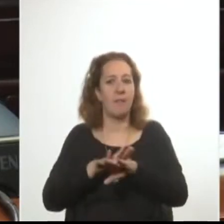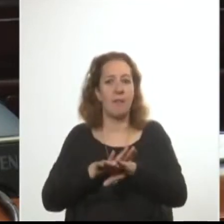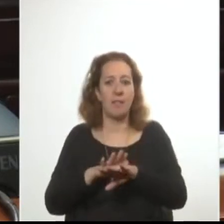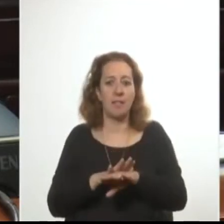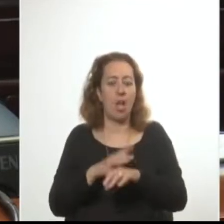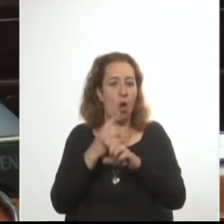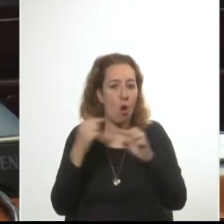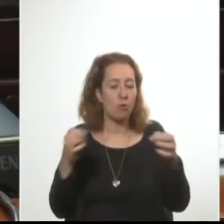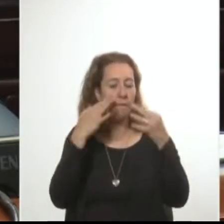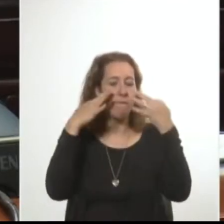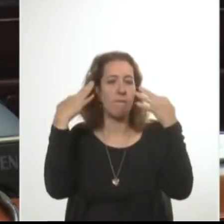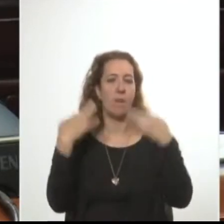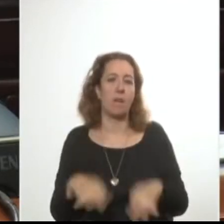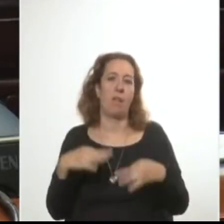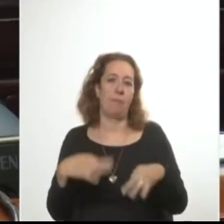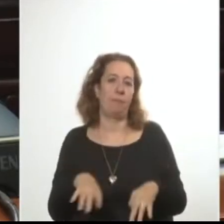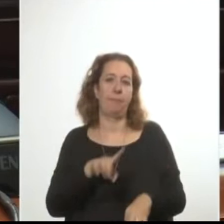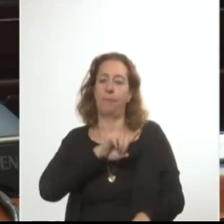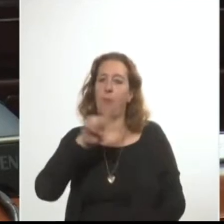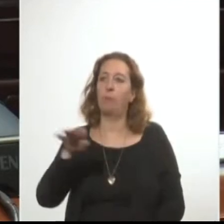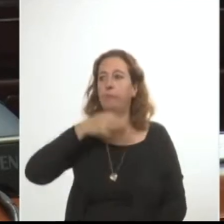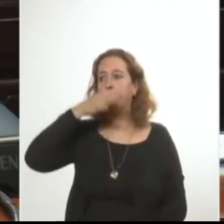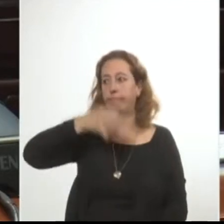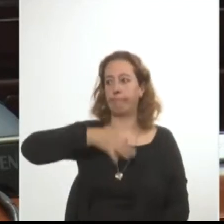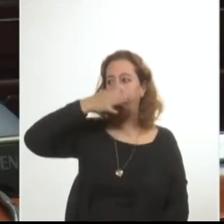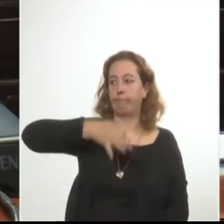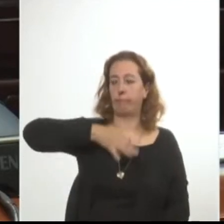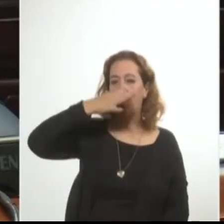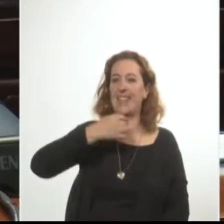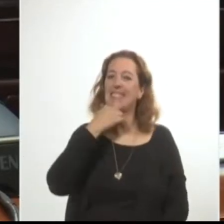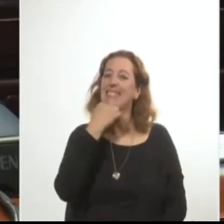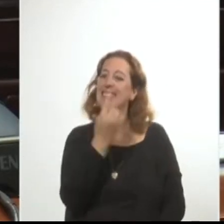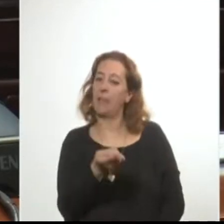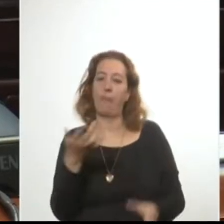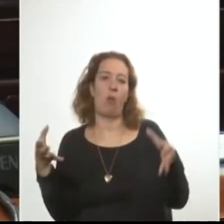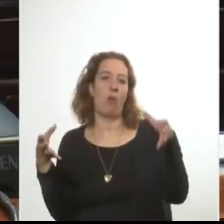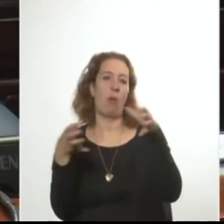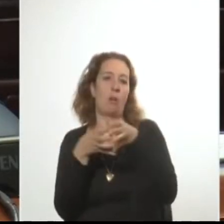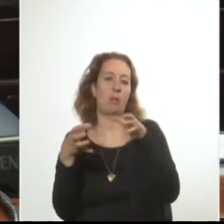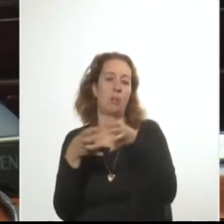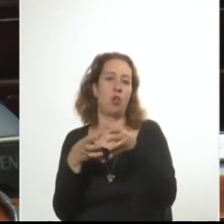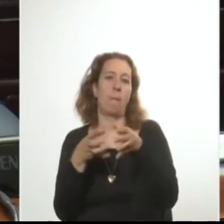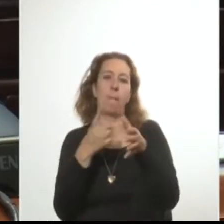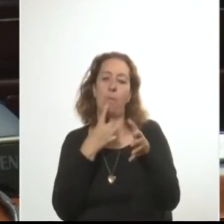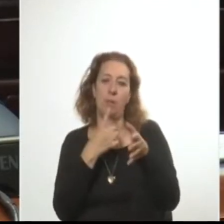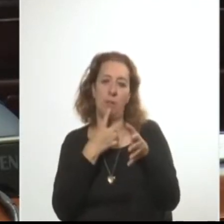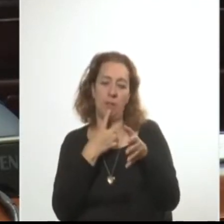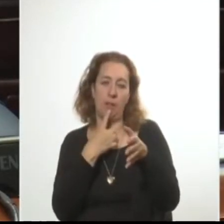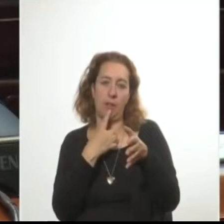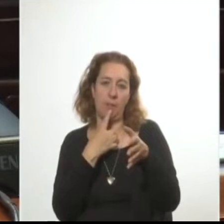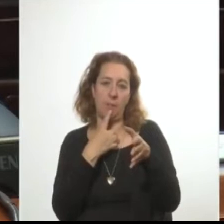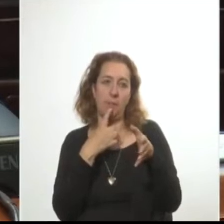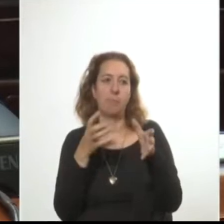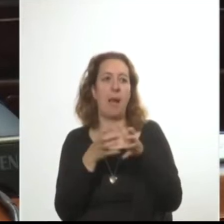y no en relatos funcionales a organizaciones y partidos que actúan medio